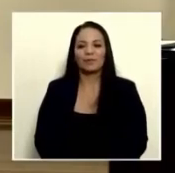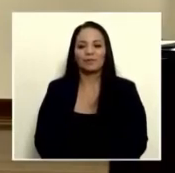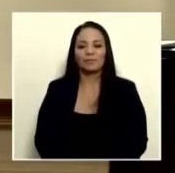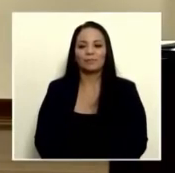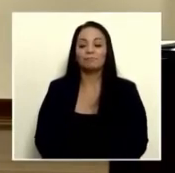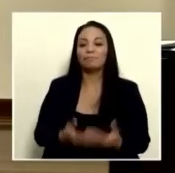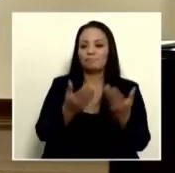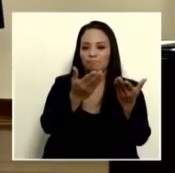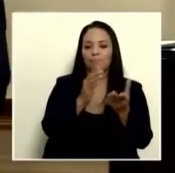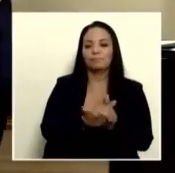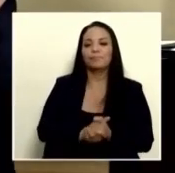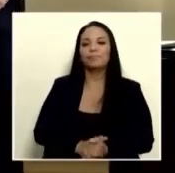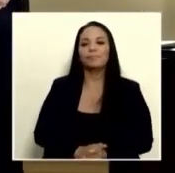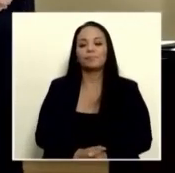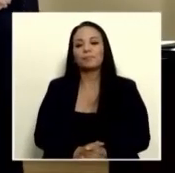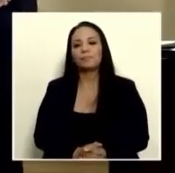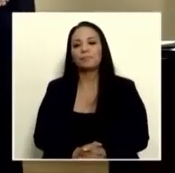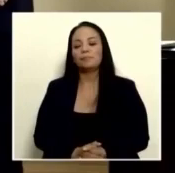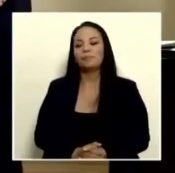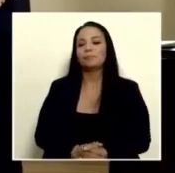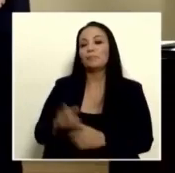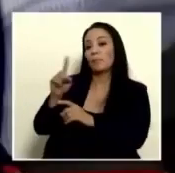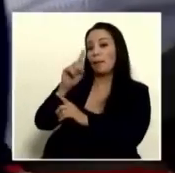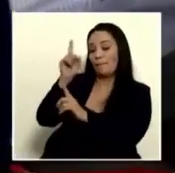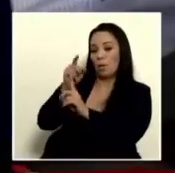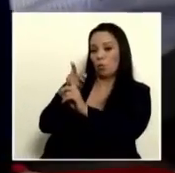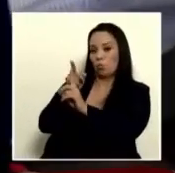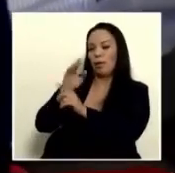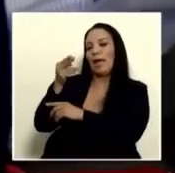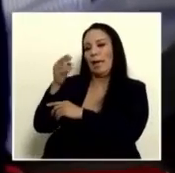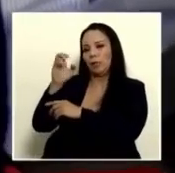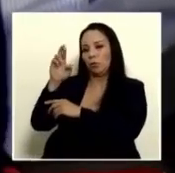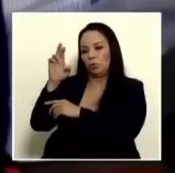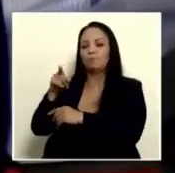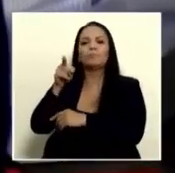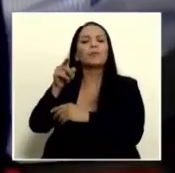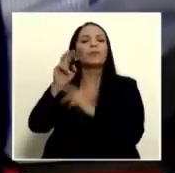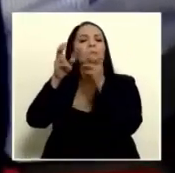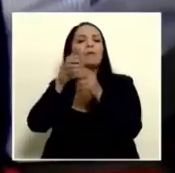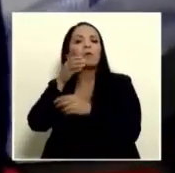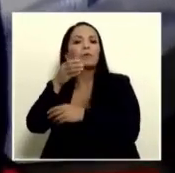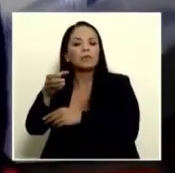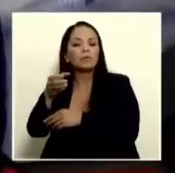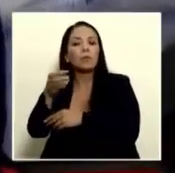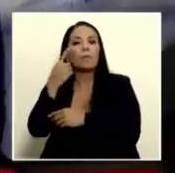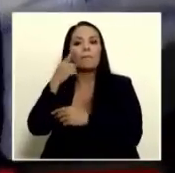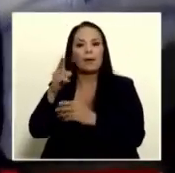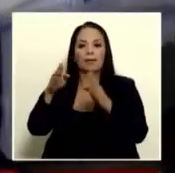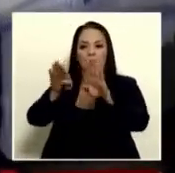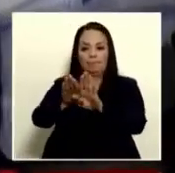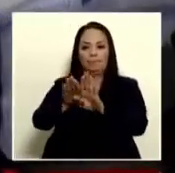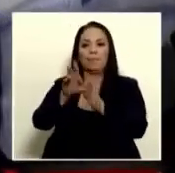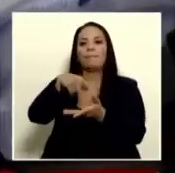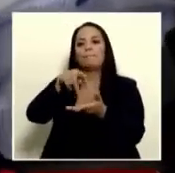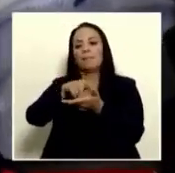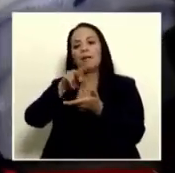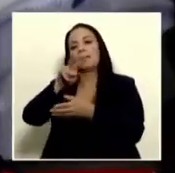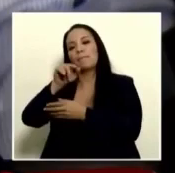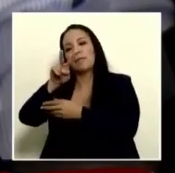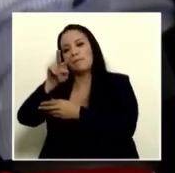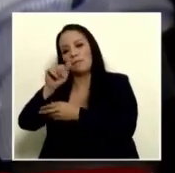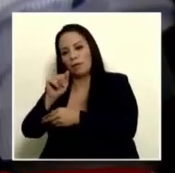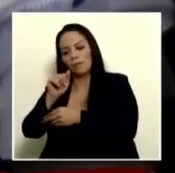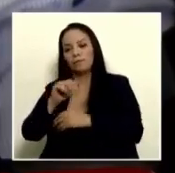Sírvase coronel Gracias don Héctor tiene que ver con este tema de la recomendación para la inhabilitación de Parque Viva